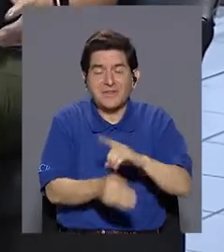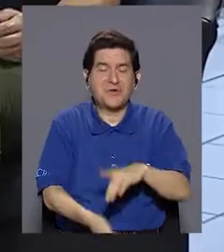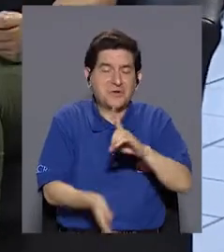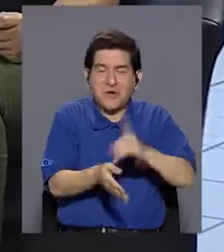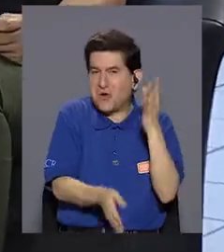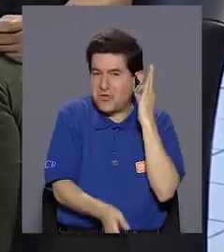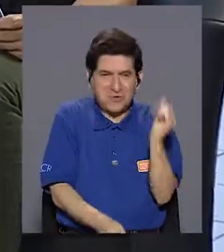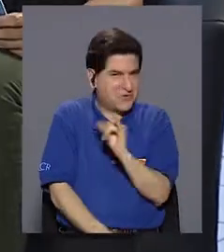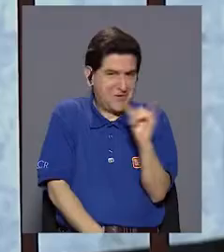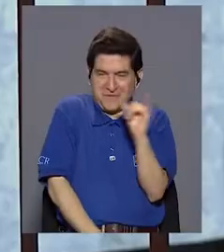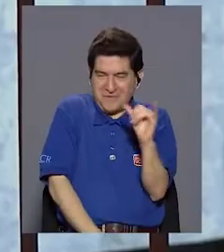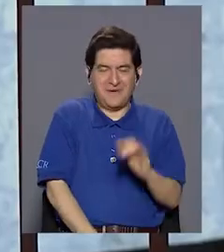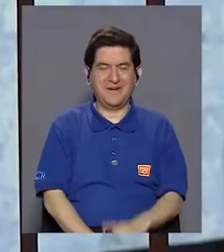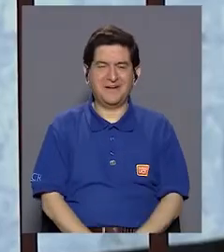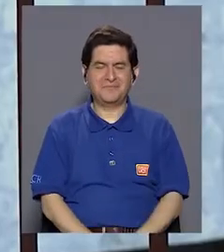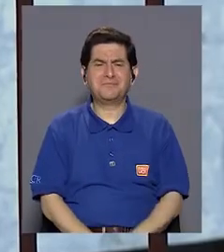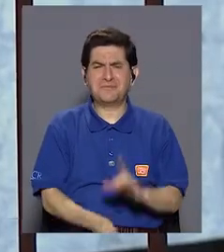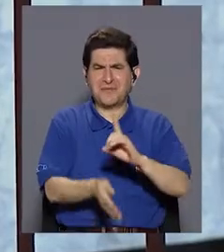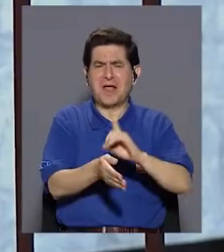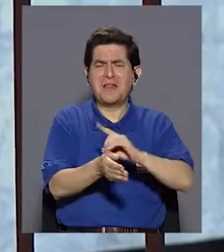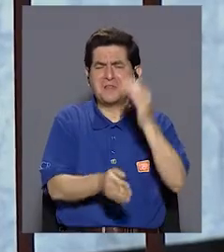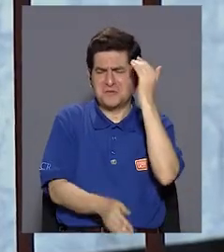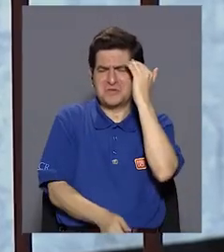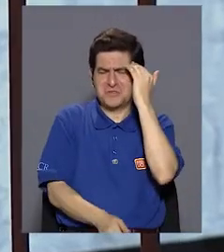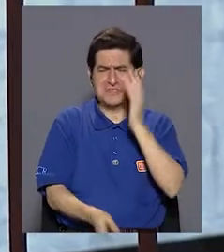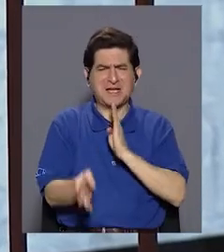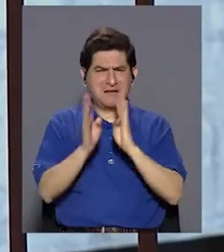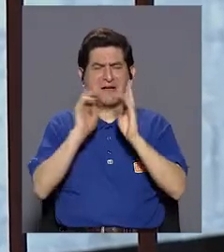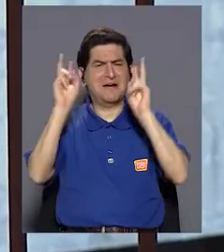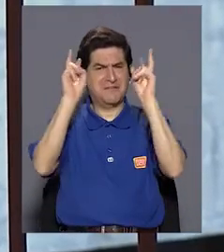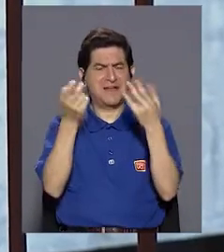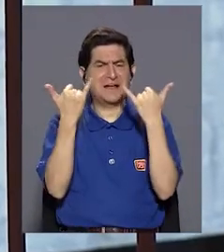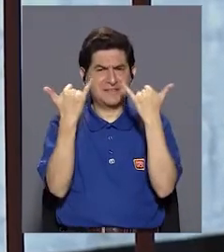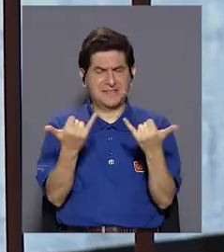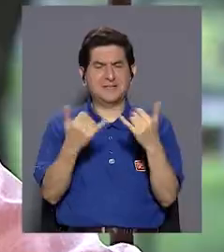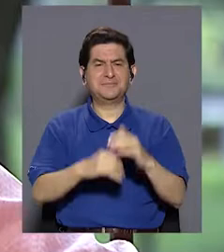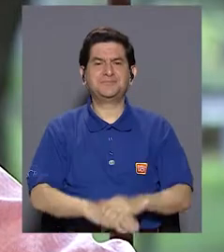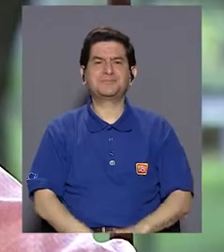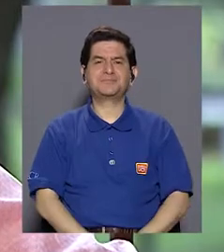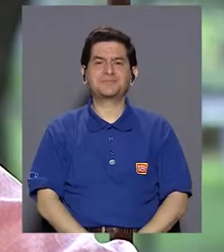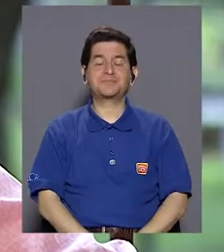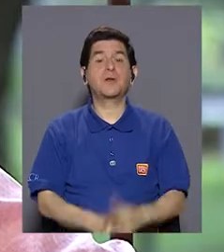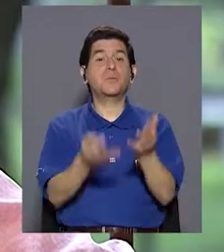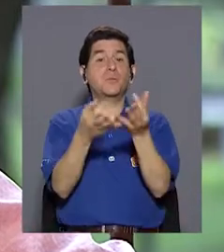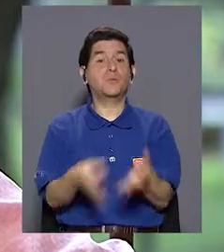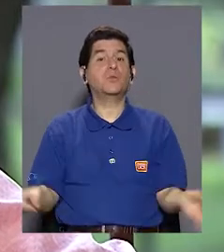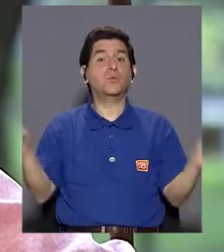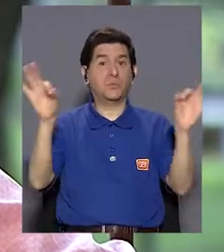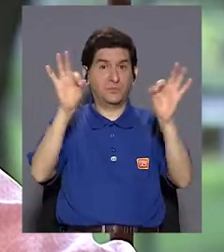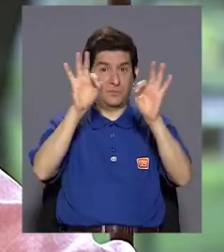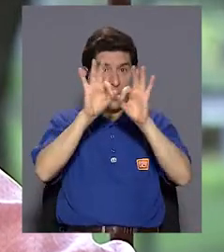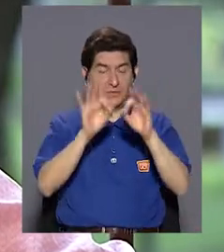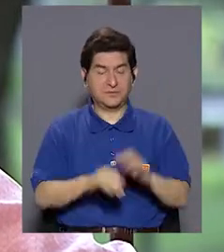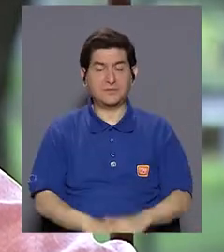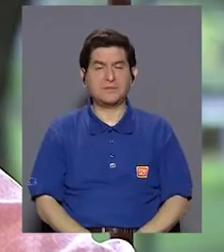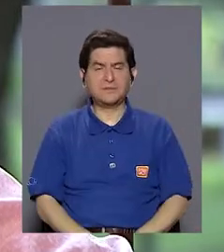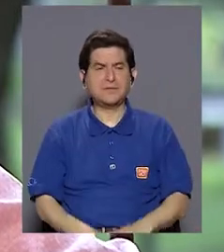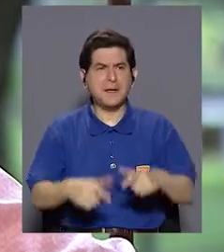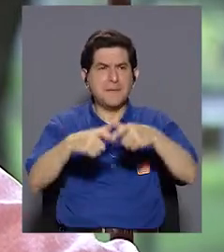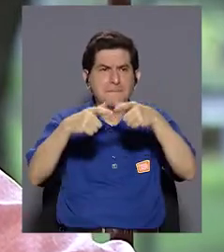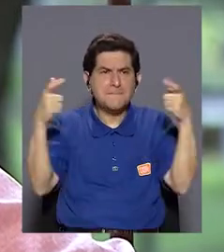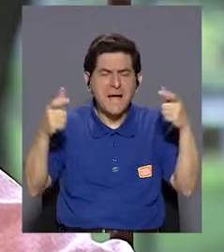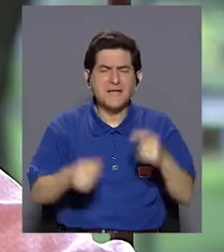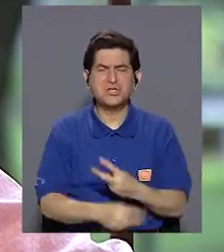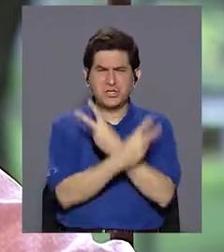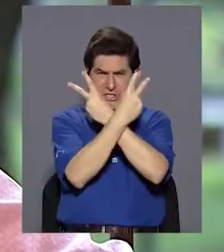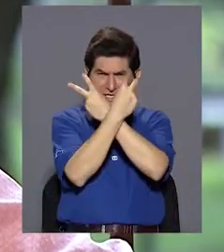importa. El doctor sabe, ¿verdad? Hemos hablado de ese tema. Tal vez es importante que la mayoría